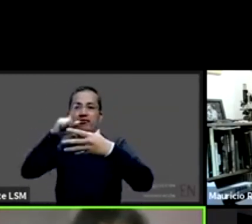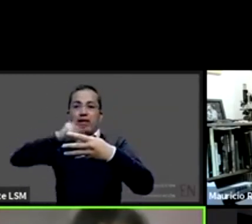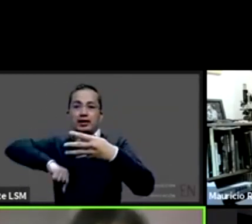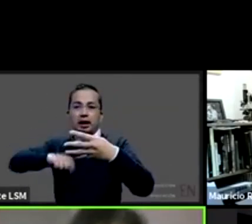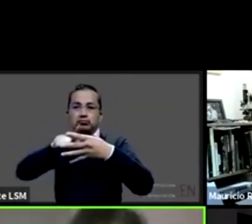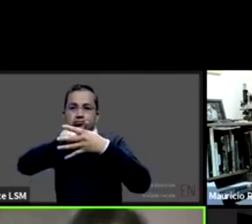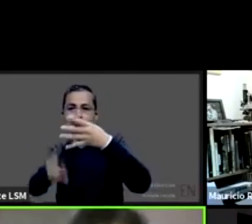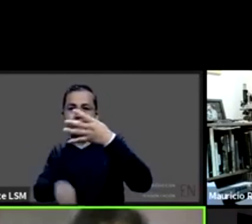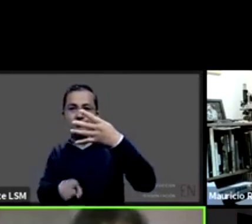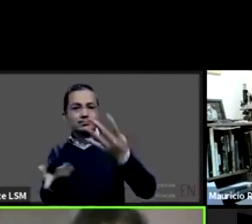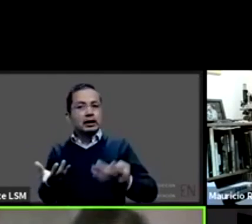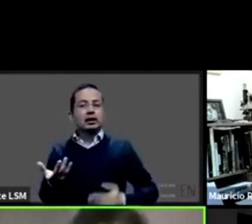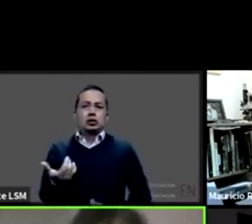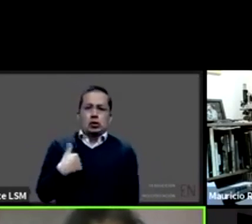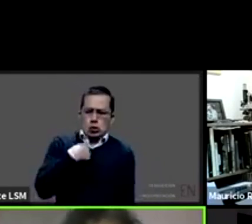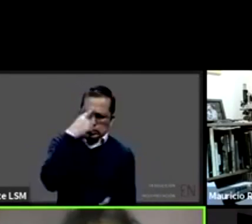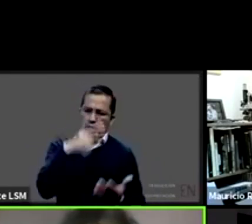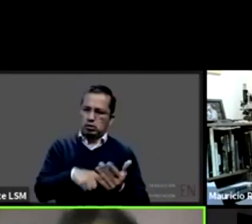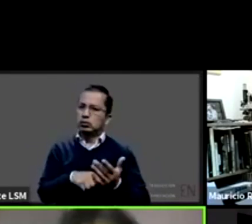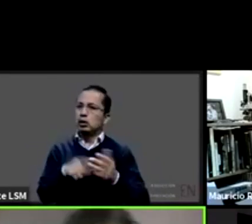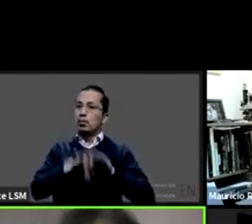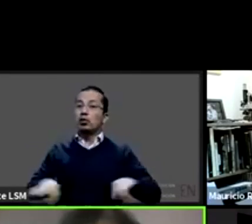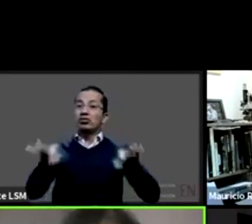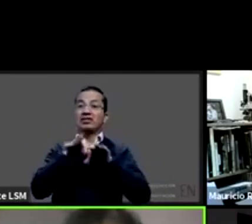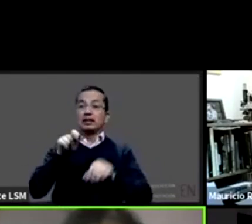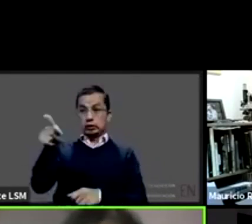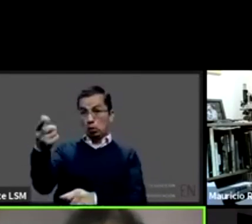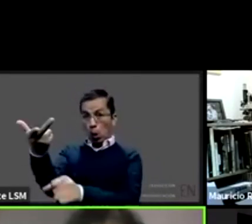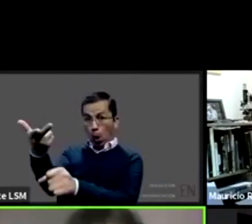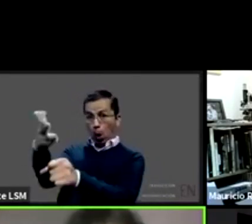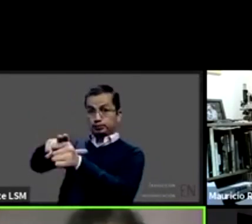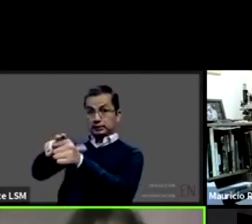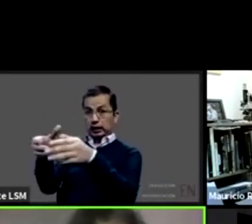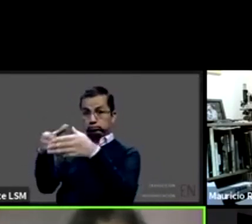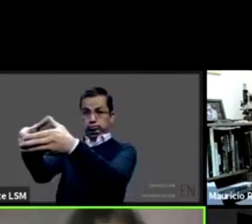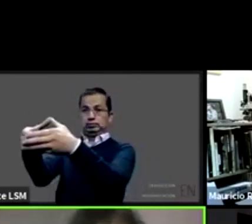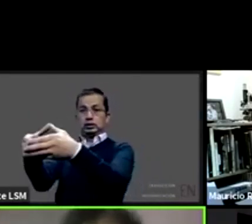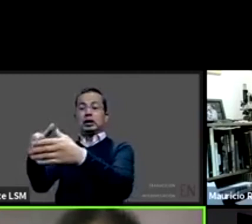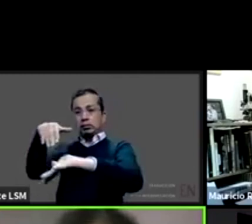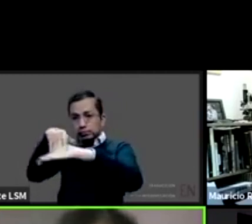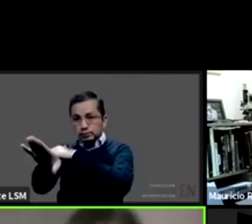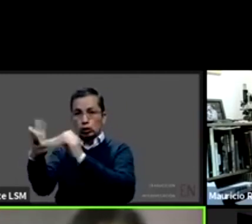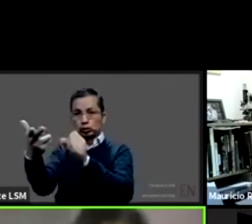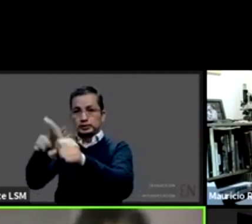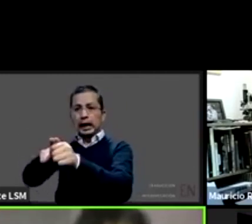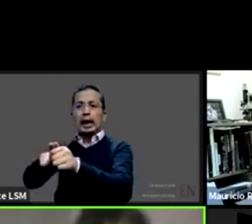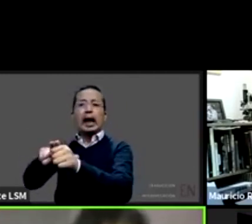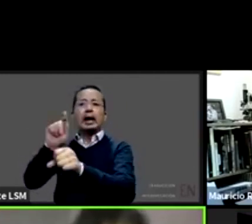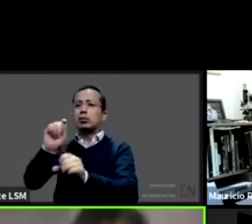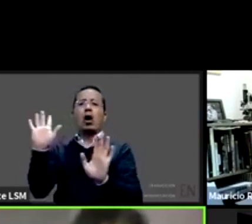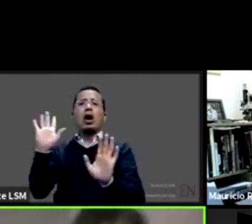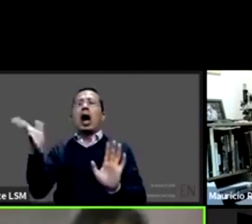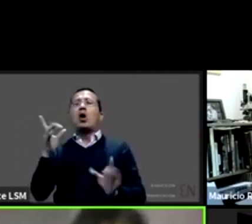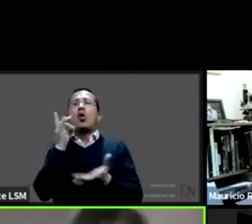y es el hospital y la hospitalización no termina con la dada de alta de